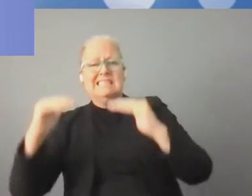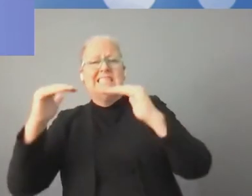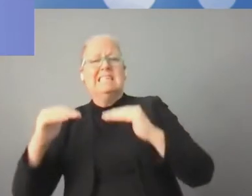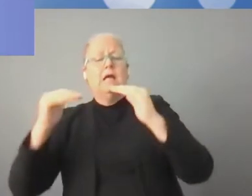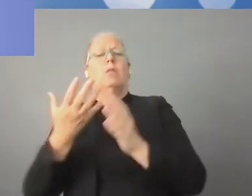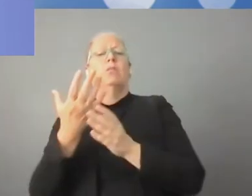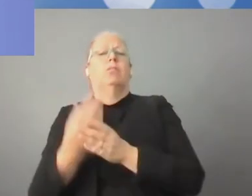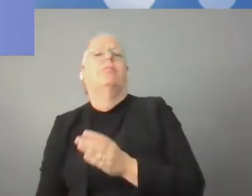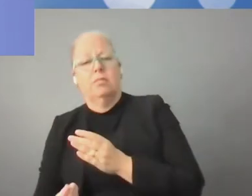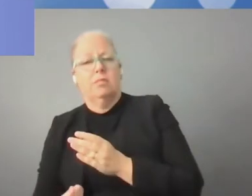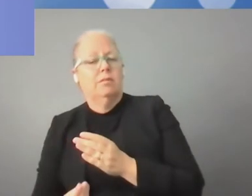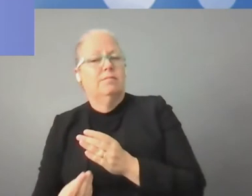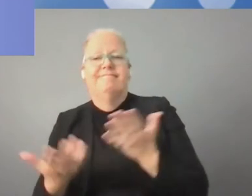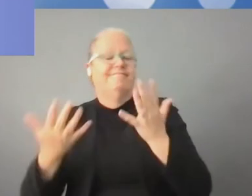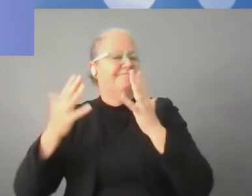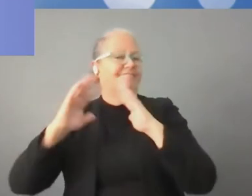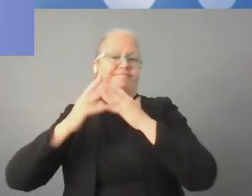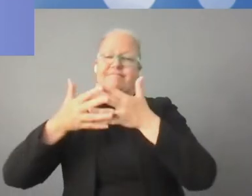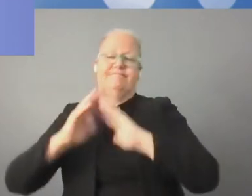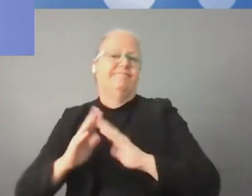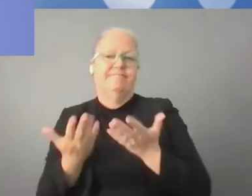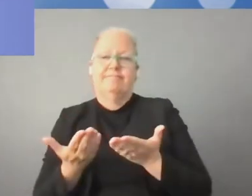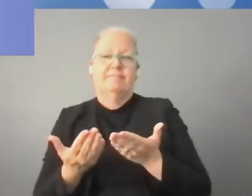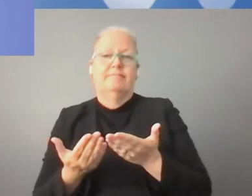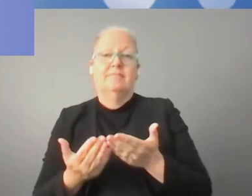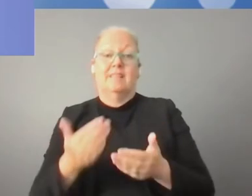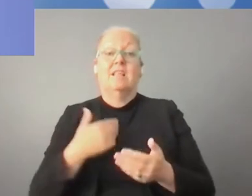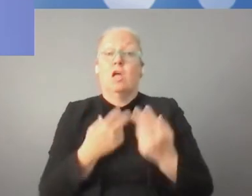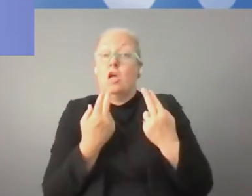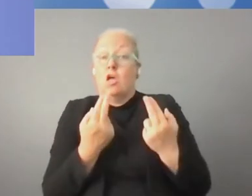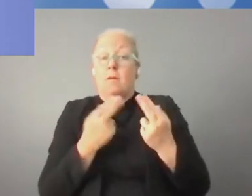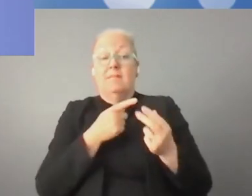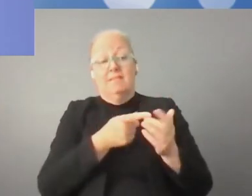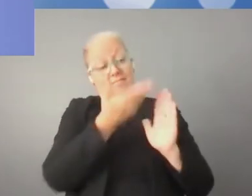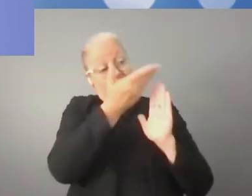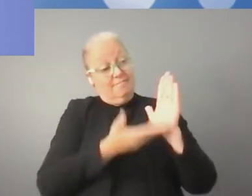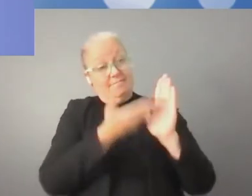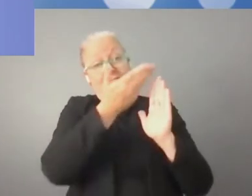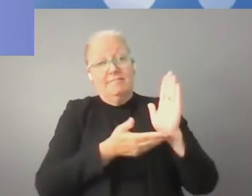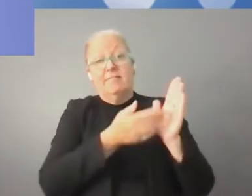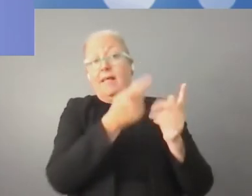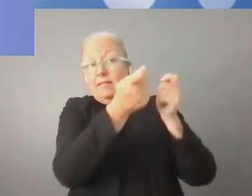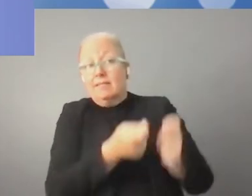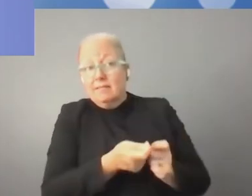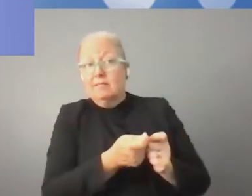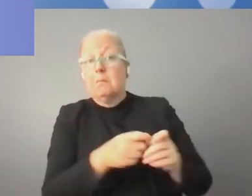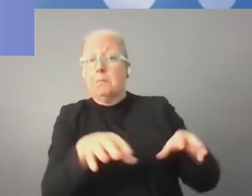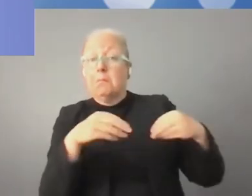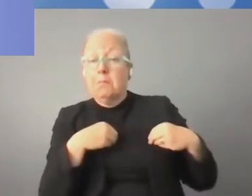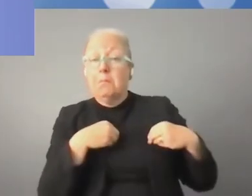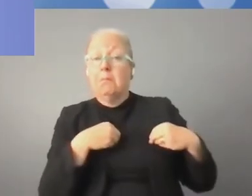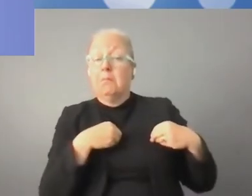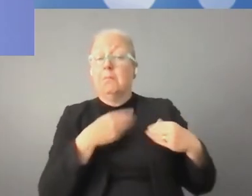honesta, que no sea una competencia desleal,